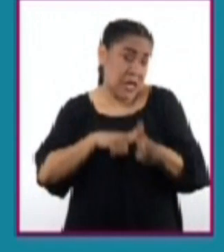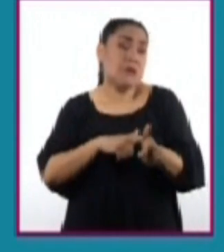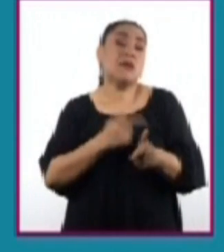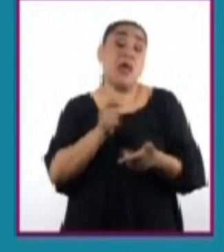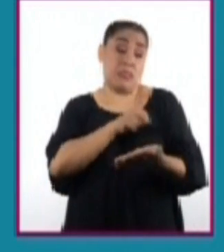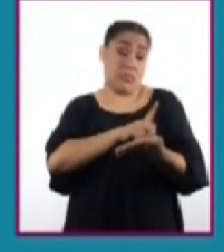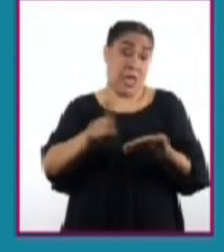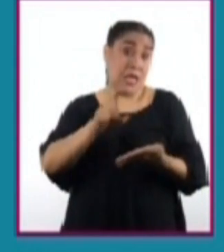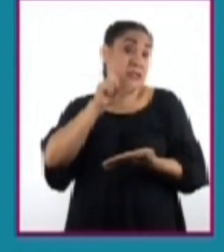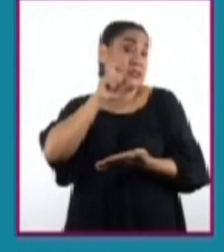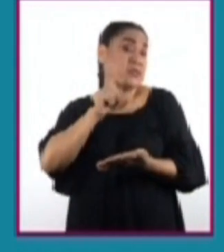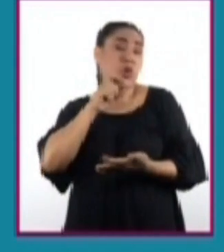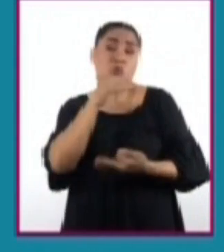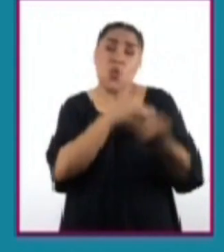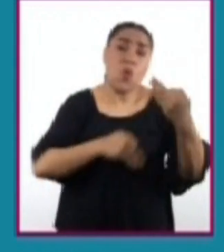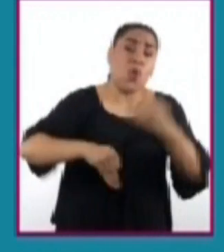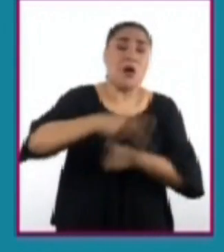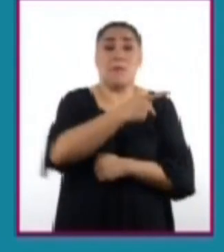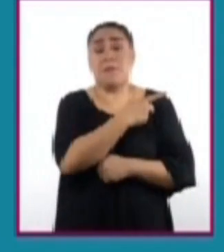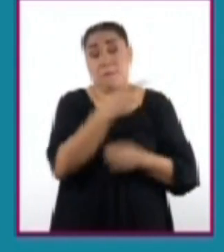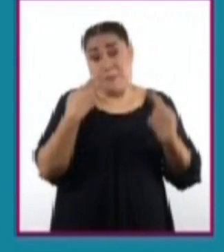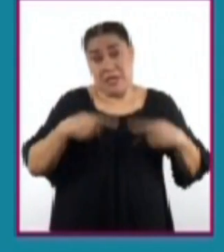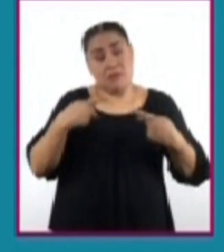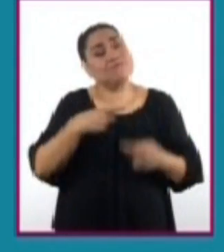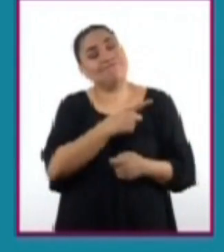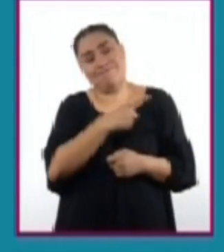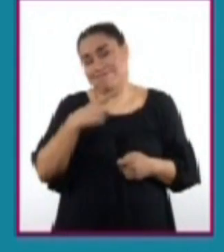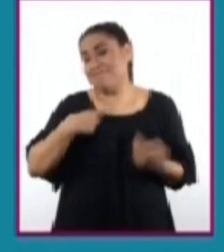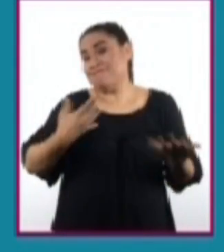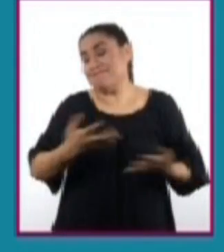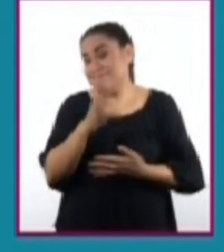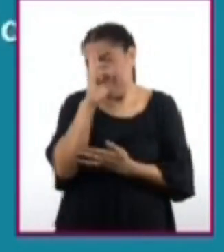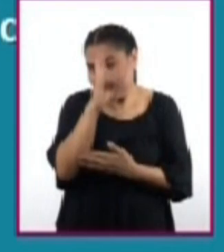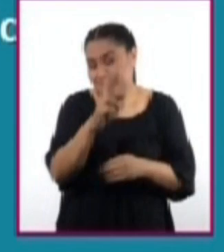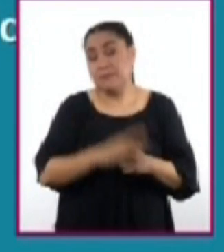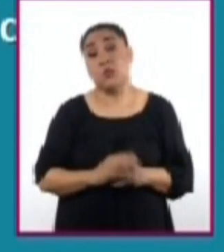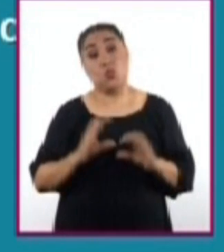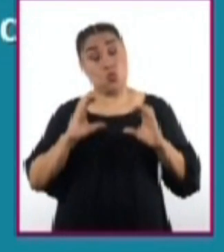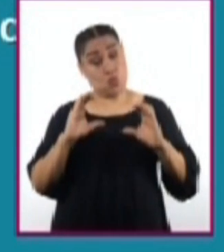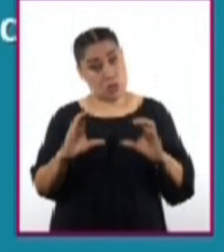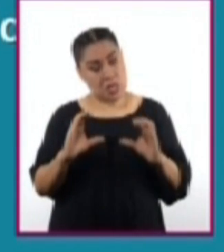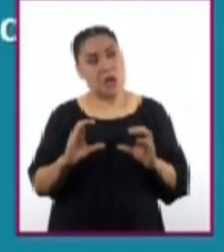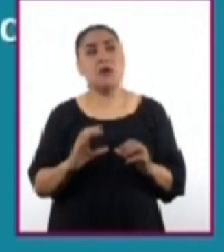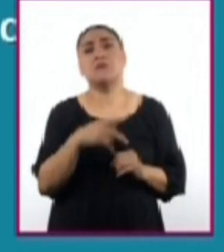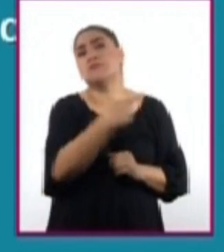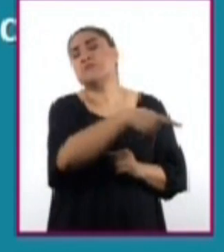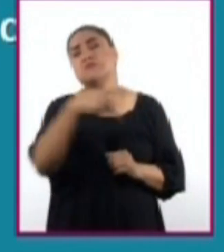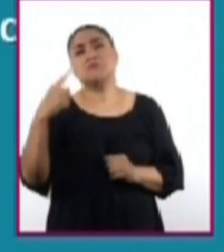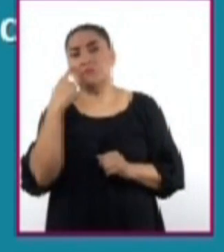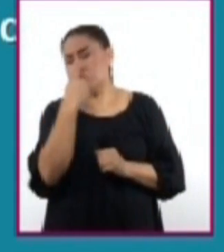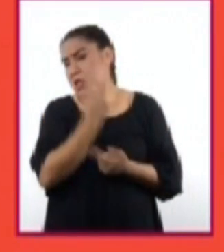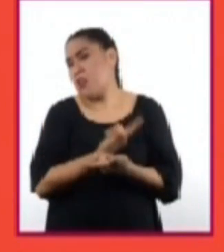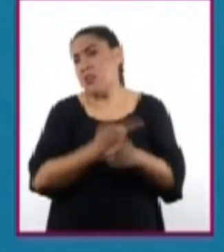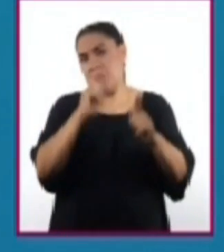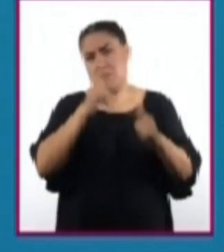derechos sexuales de todas las personas deben ser respetados, protegidos y ejercidos a plenitud.